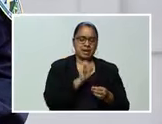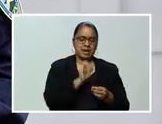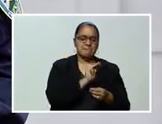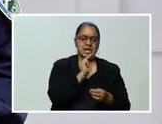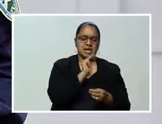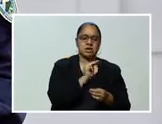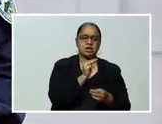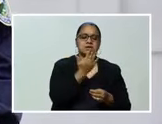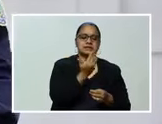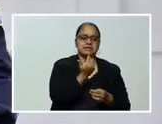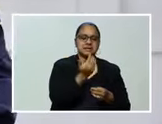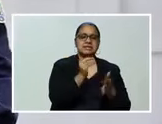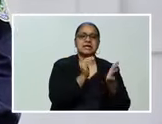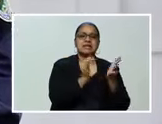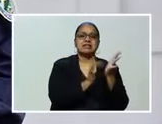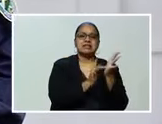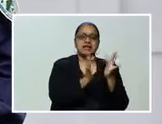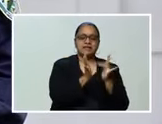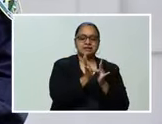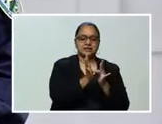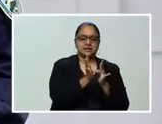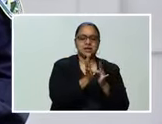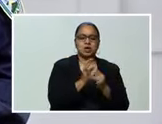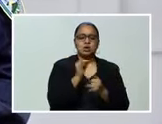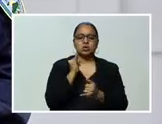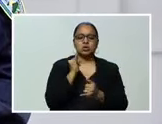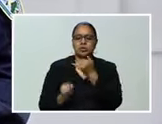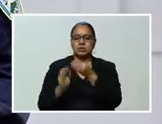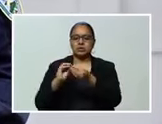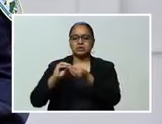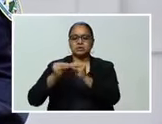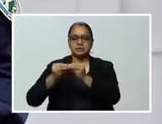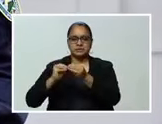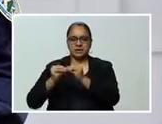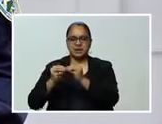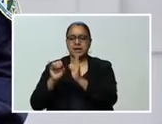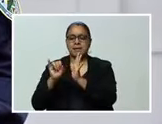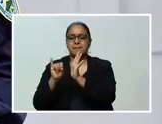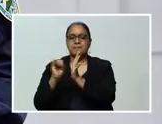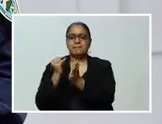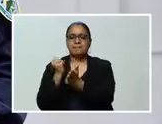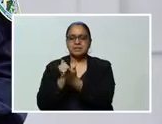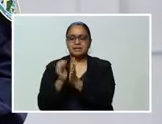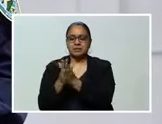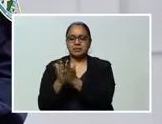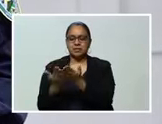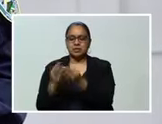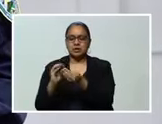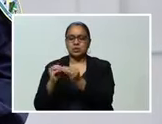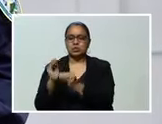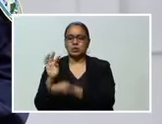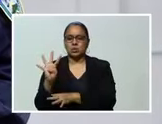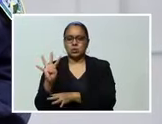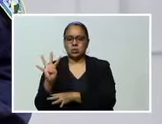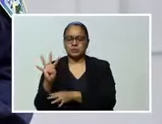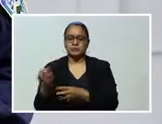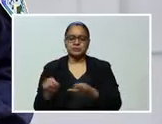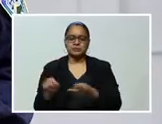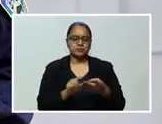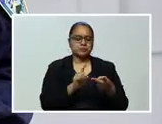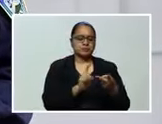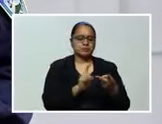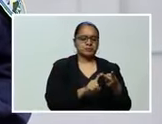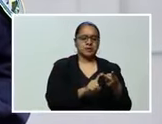Miércoles 15 de abril, terminación de identidad, pasaporte o carnet de residente, el 4. Jueves,